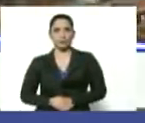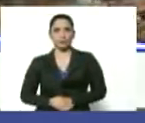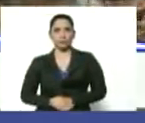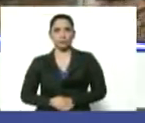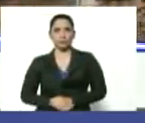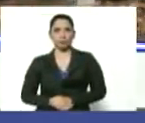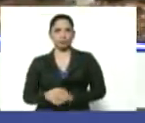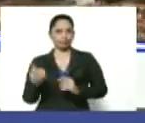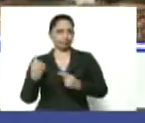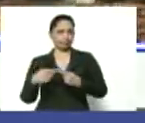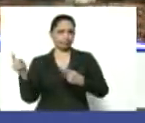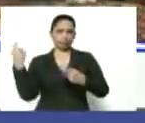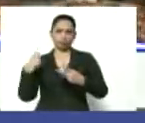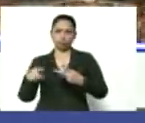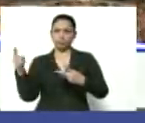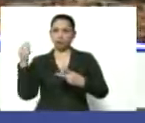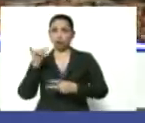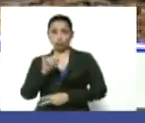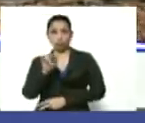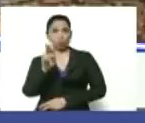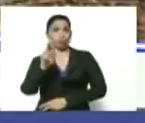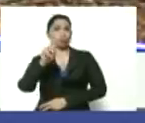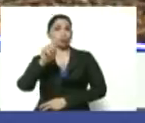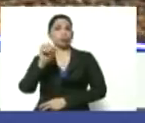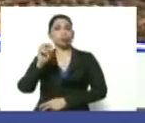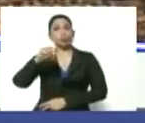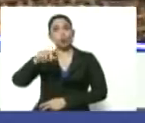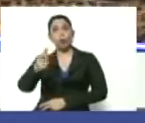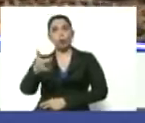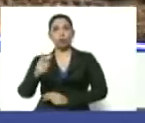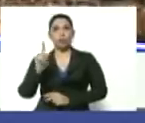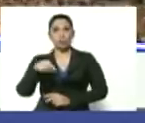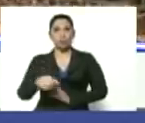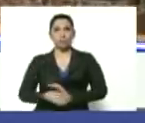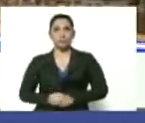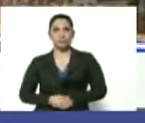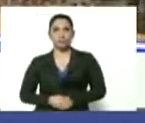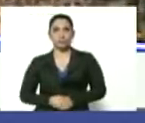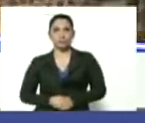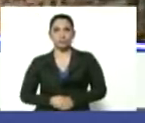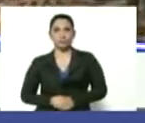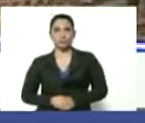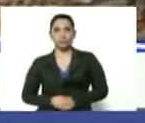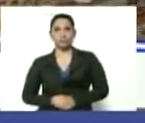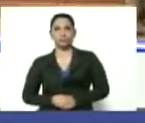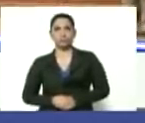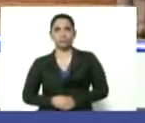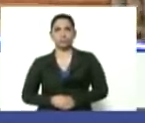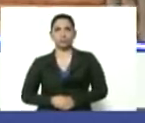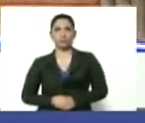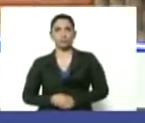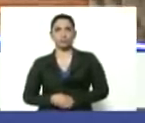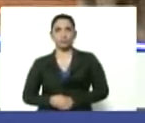Unangrain. Yutong. Mira, Yutong. Yutong. También.